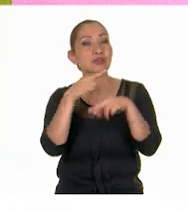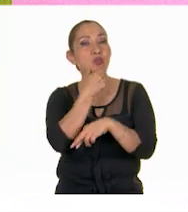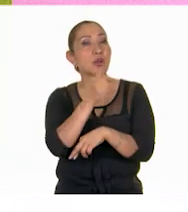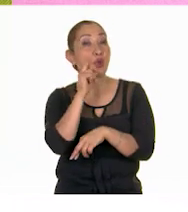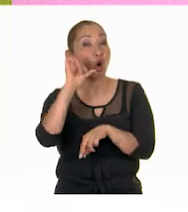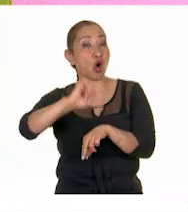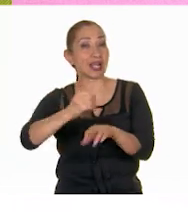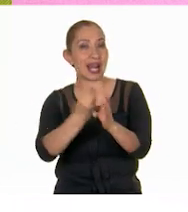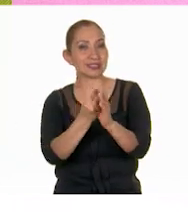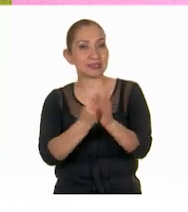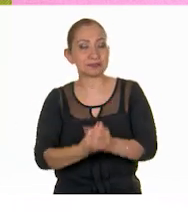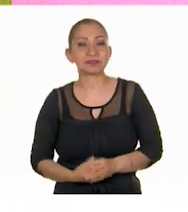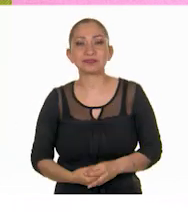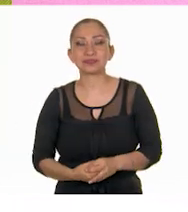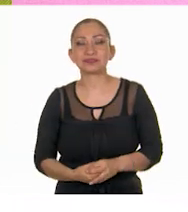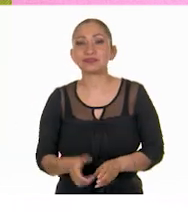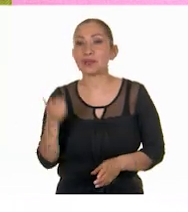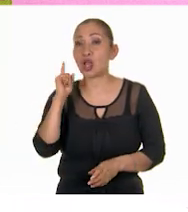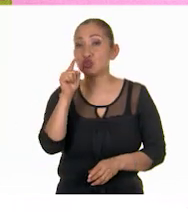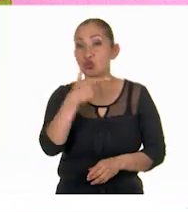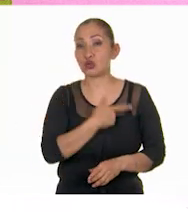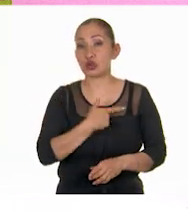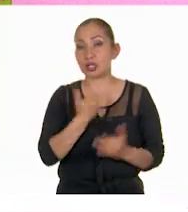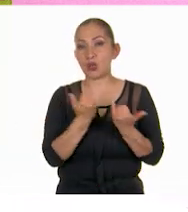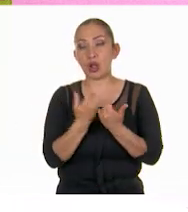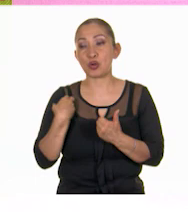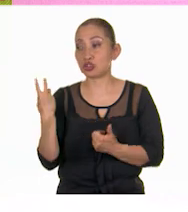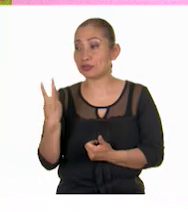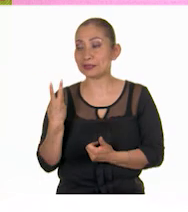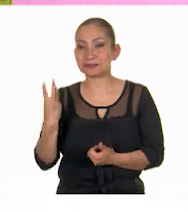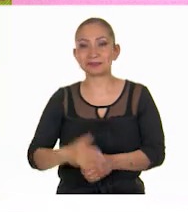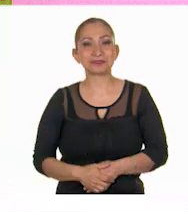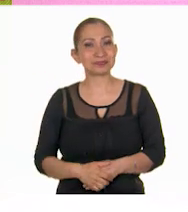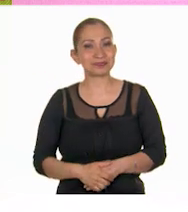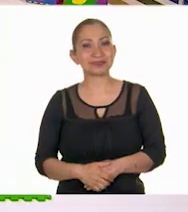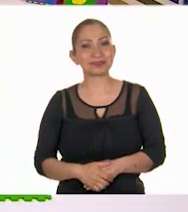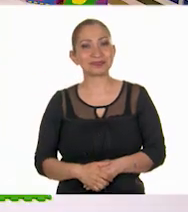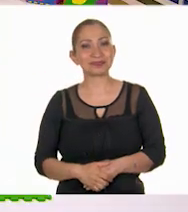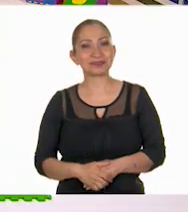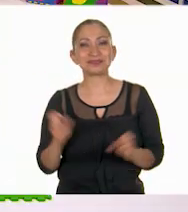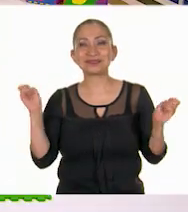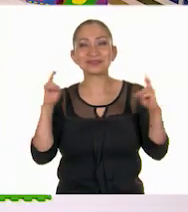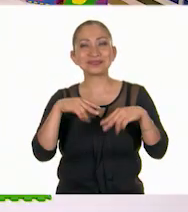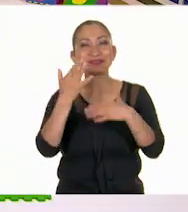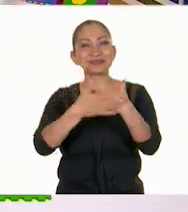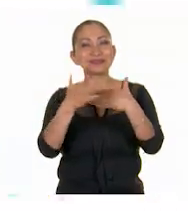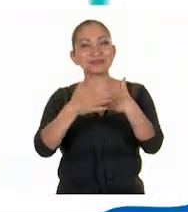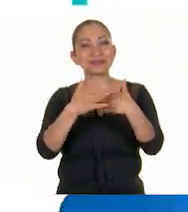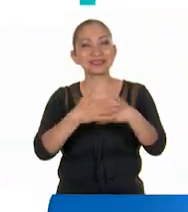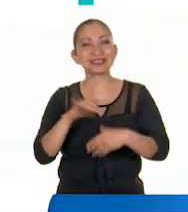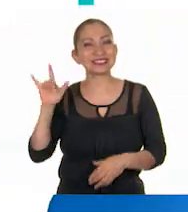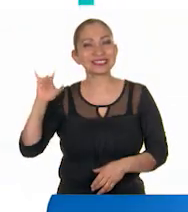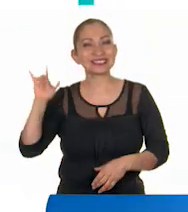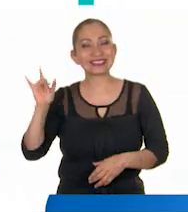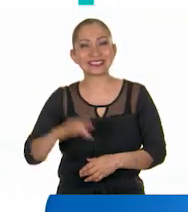maestros que hoy nos dieron clases. Espero lo hayan disfrutado tanto como nosotras. Nos vemos hasta la próxima.